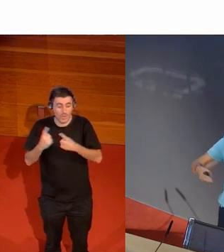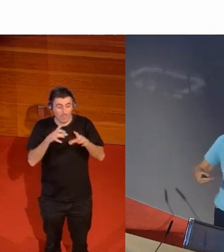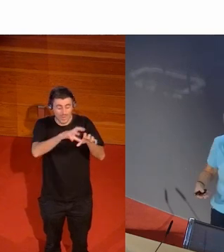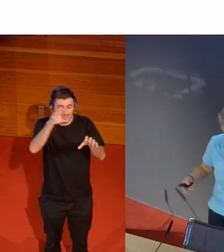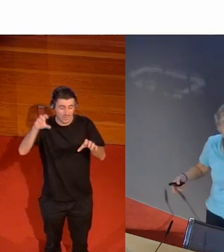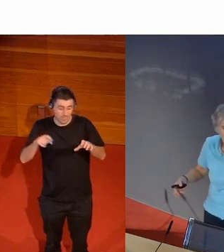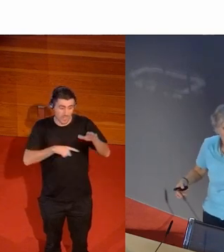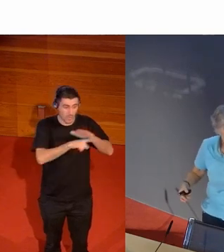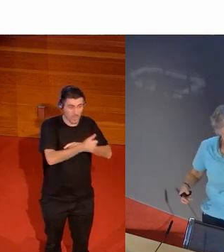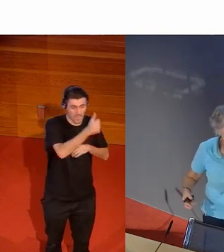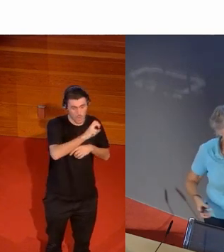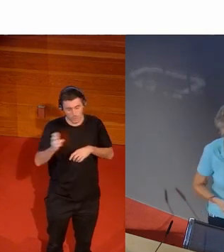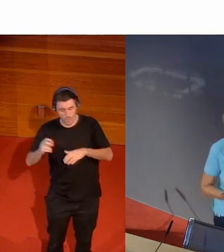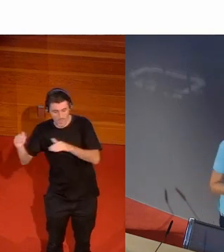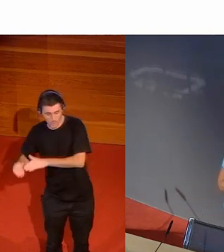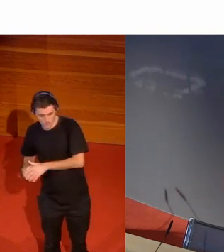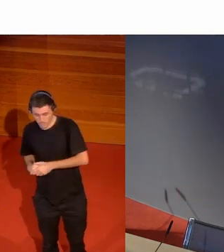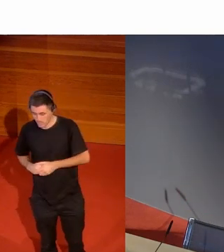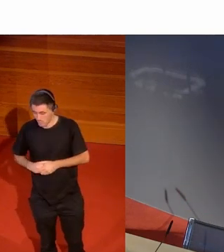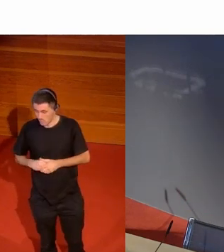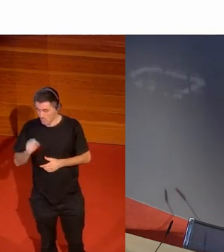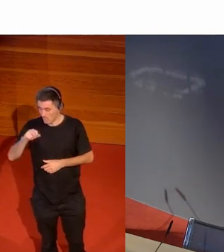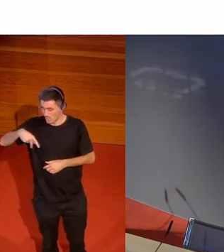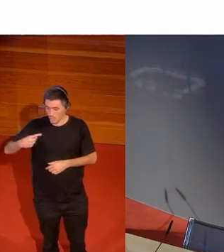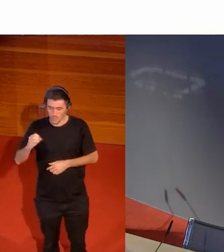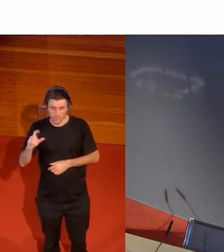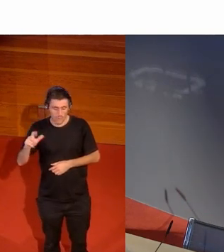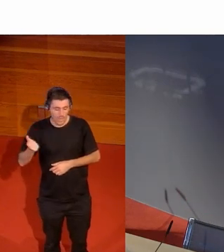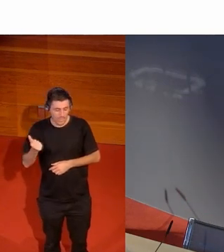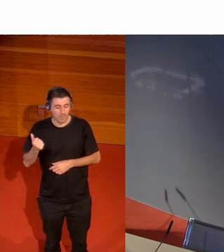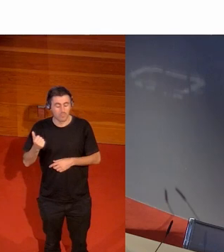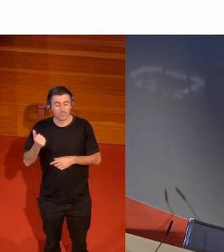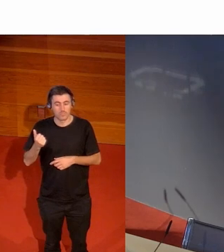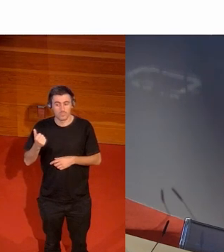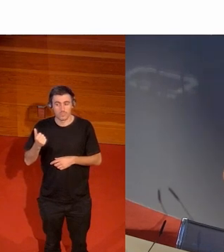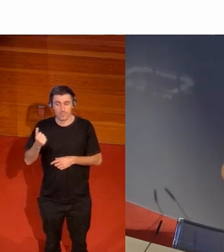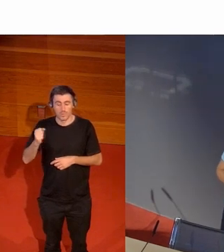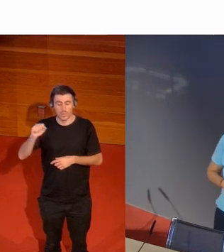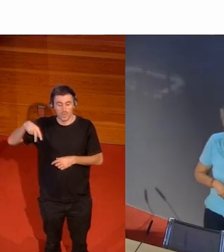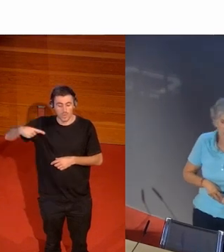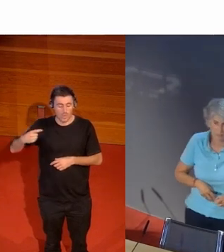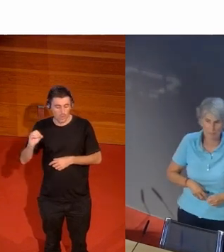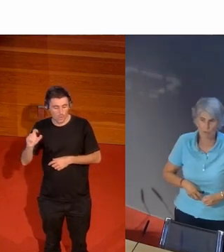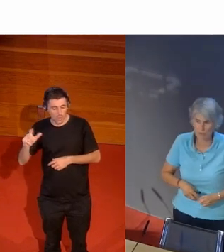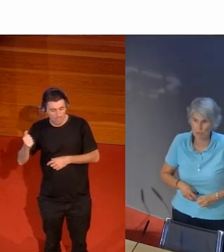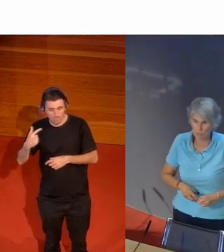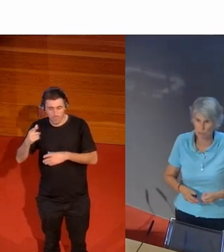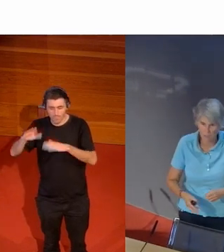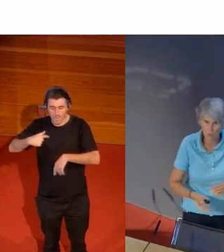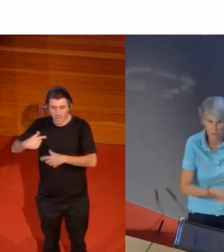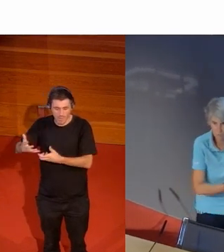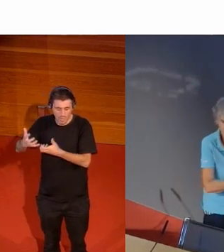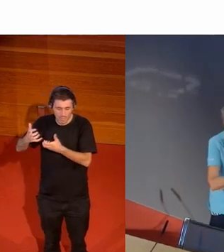selección de Angola está en los Juegos Olímpicos y representa a África y se ha ganado supuesto un respeto por lo menos pero bueno evidentemente no